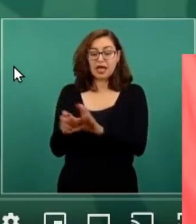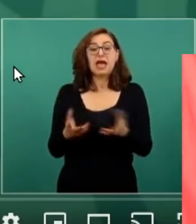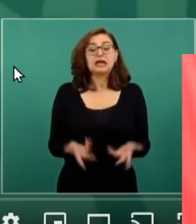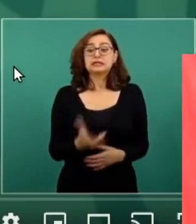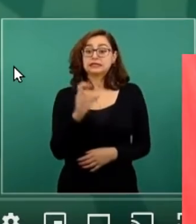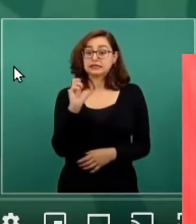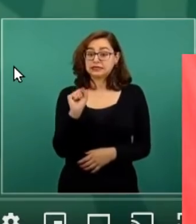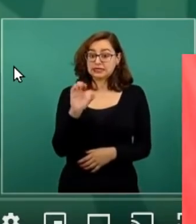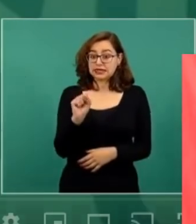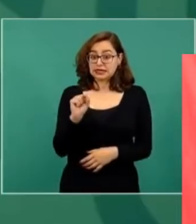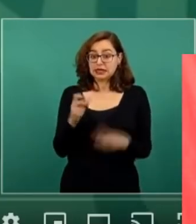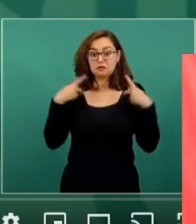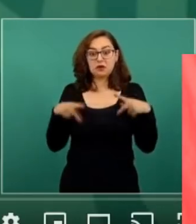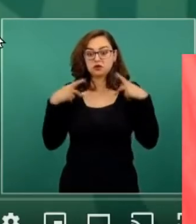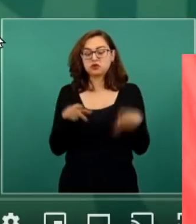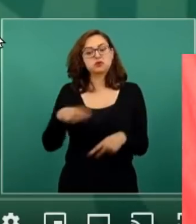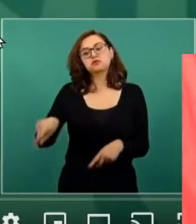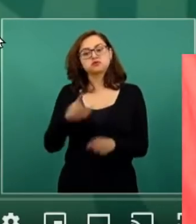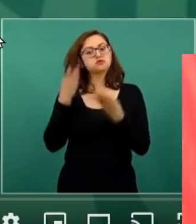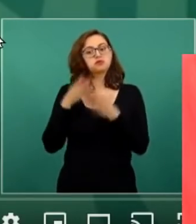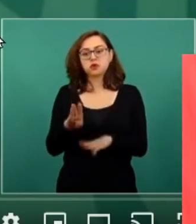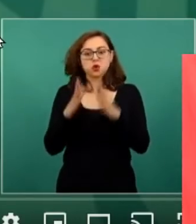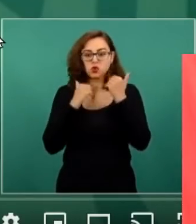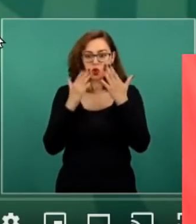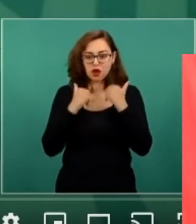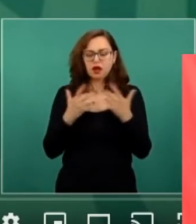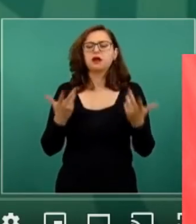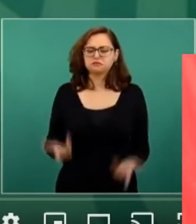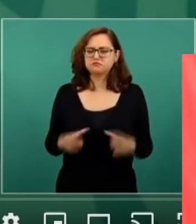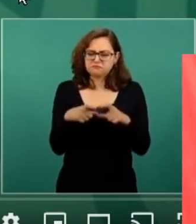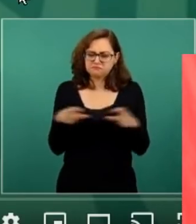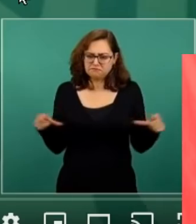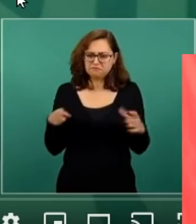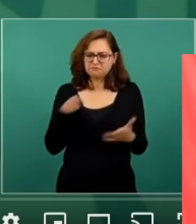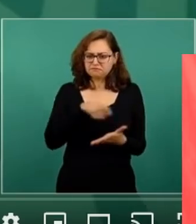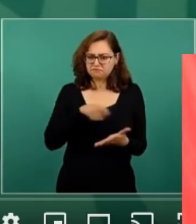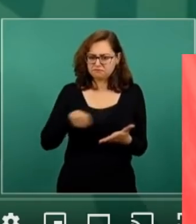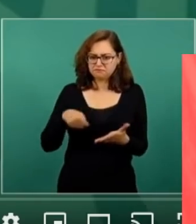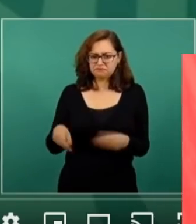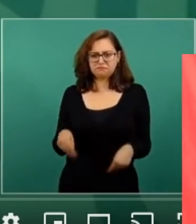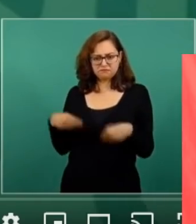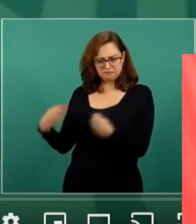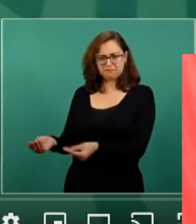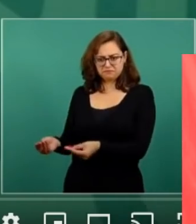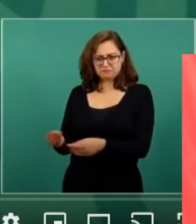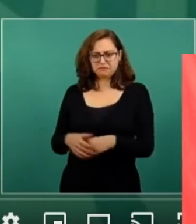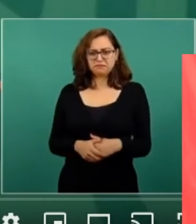acreditar su cuenta de banco será vía cheque, que será el caso de los que se encuentran aquí presentes, y que